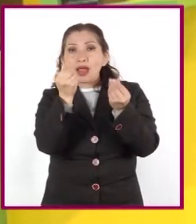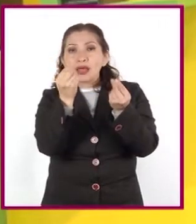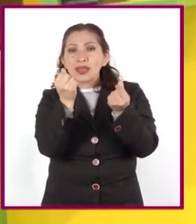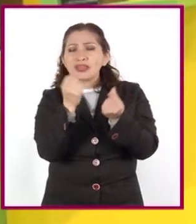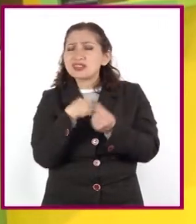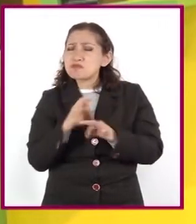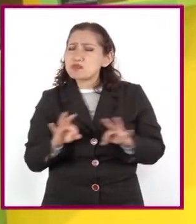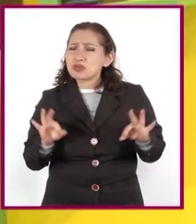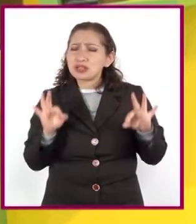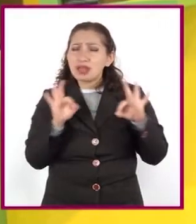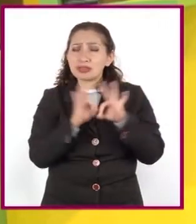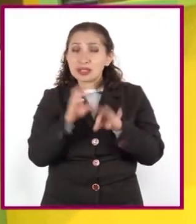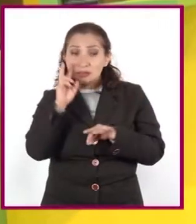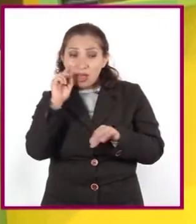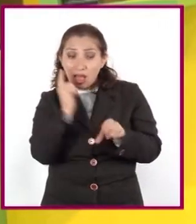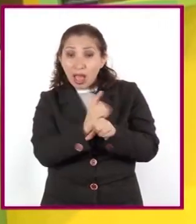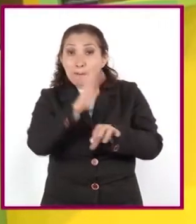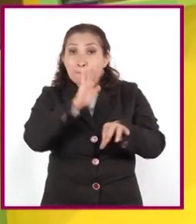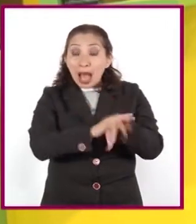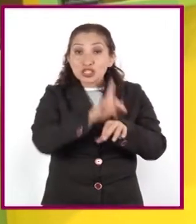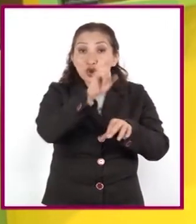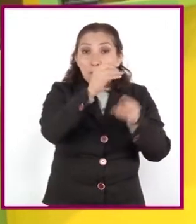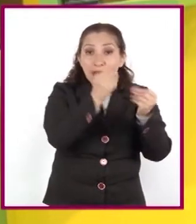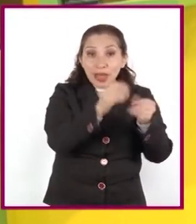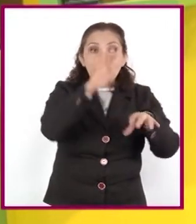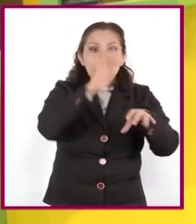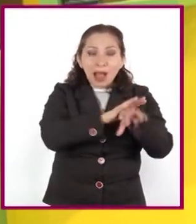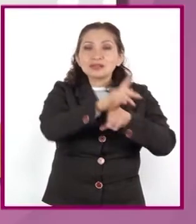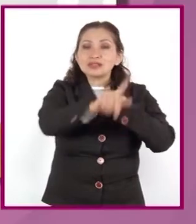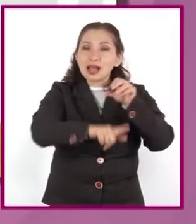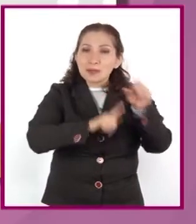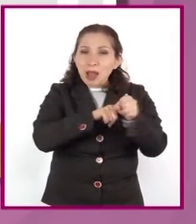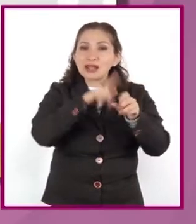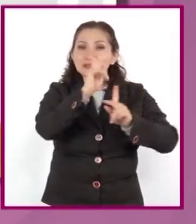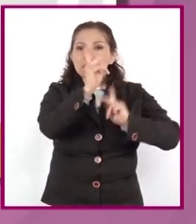se observa que a mayor humedad, mayor biodiversidad.